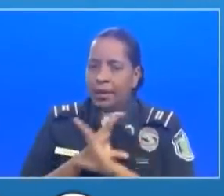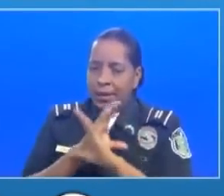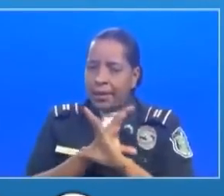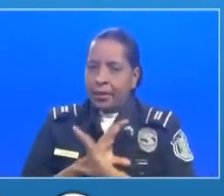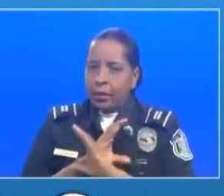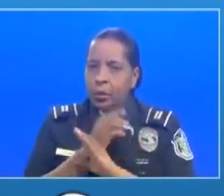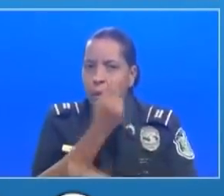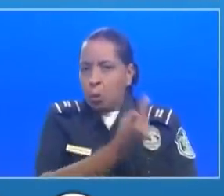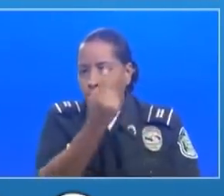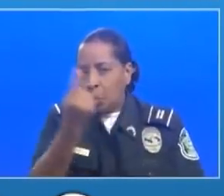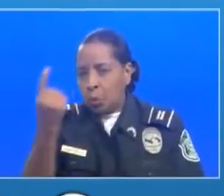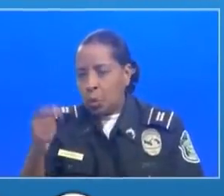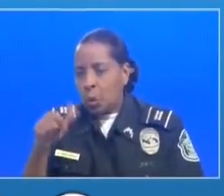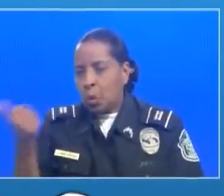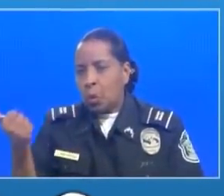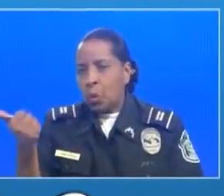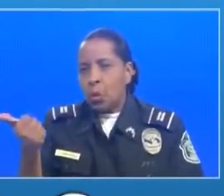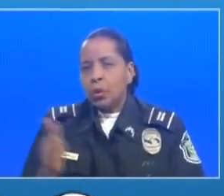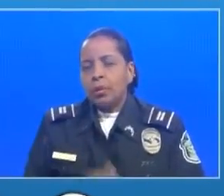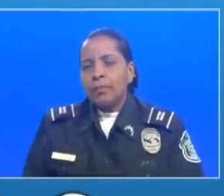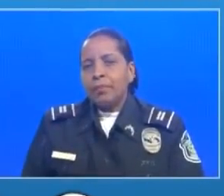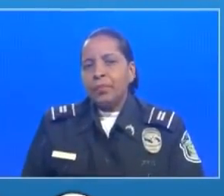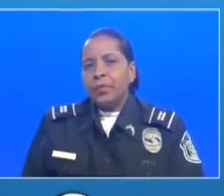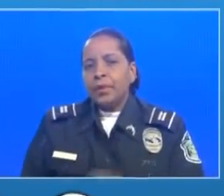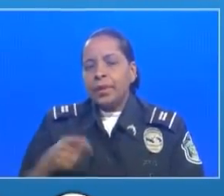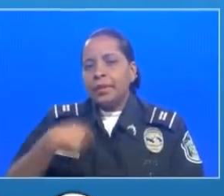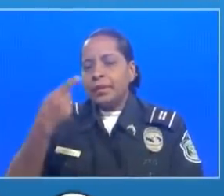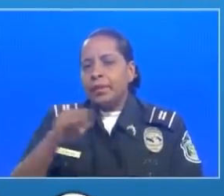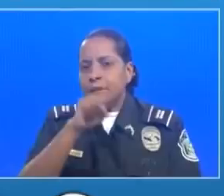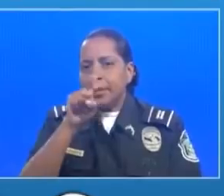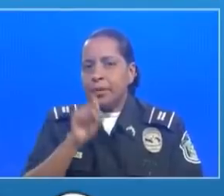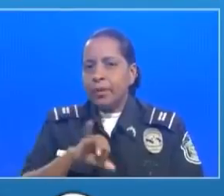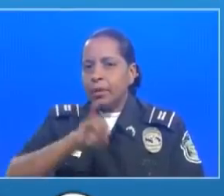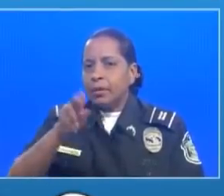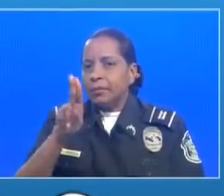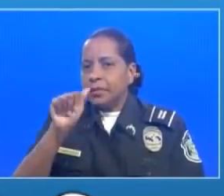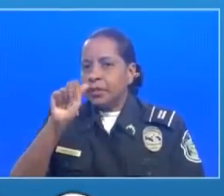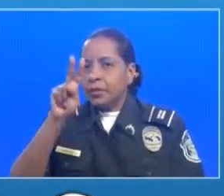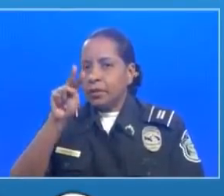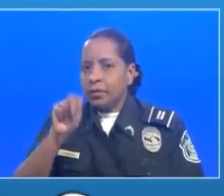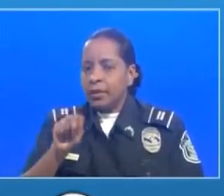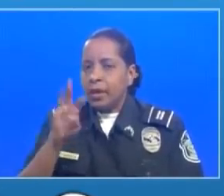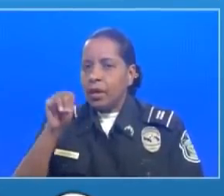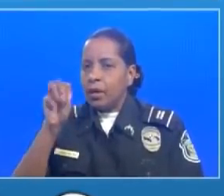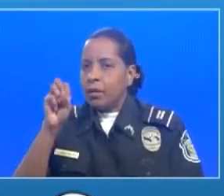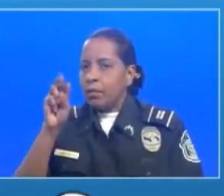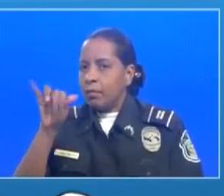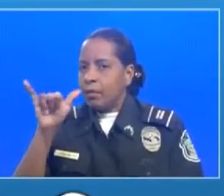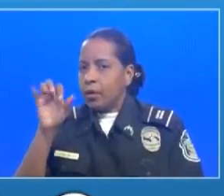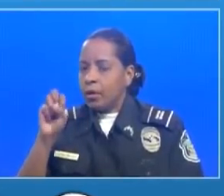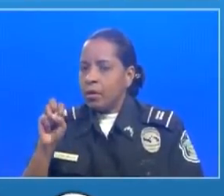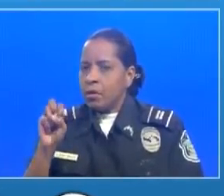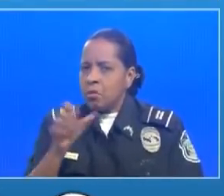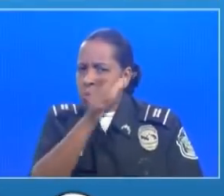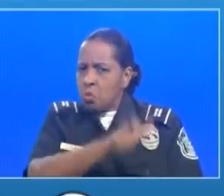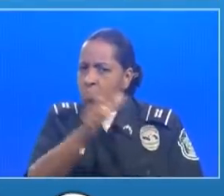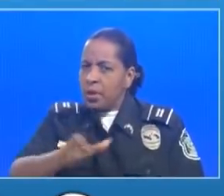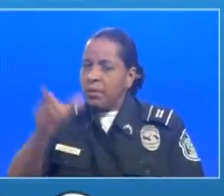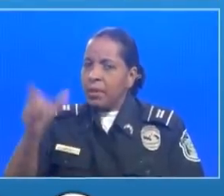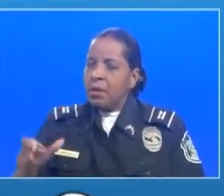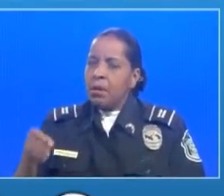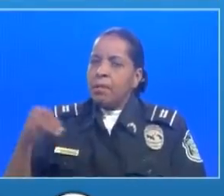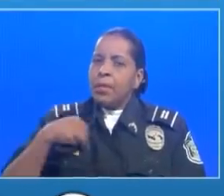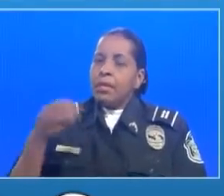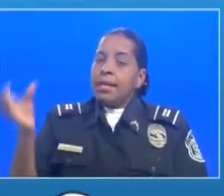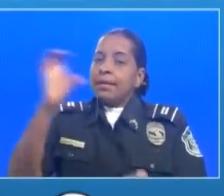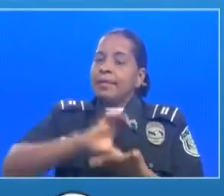esa es la respuesta la siguiente pregunta nos las hace Juan Moya él nos pregunta si un personal de un centro